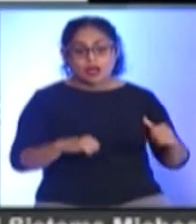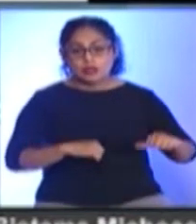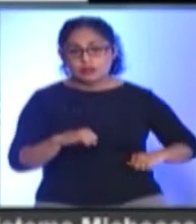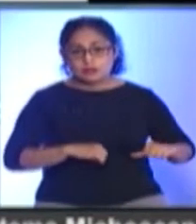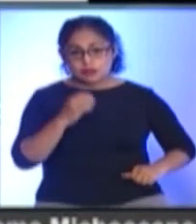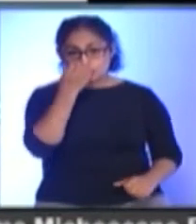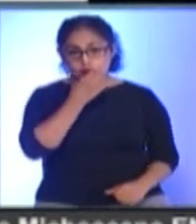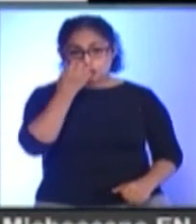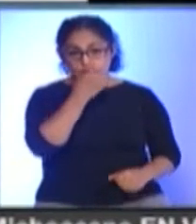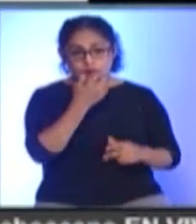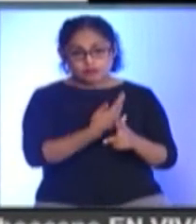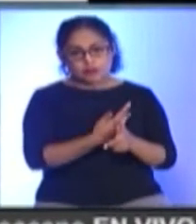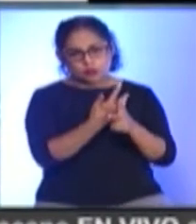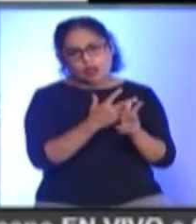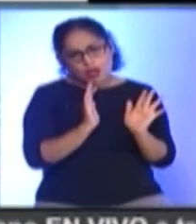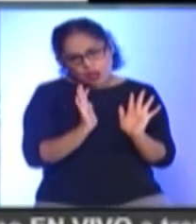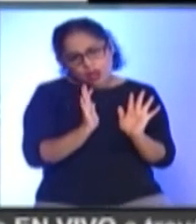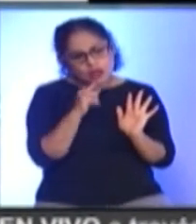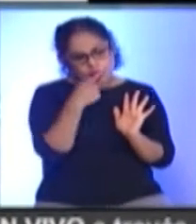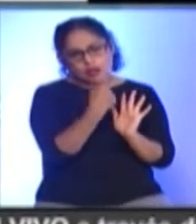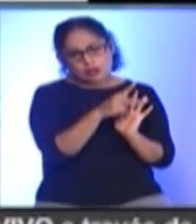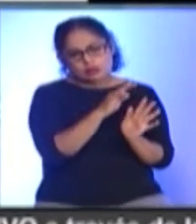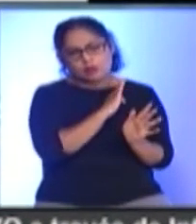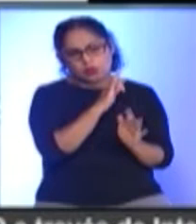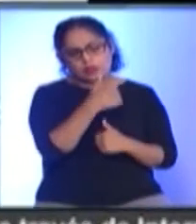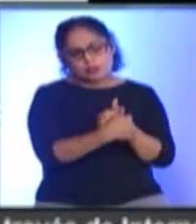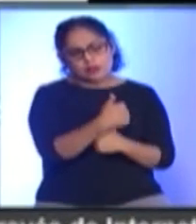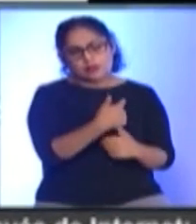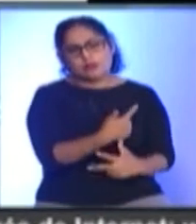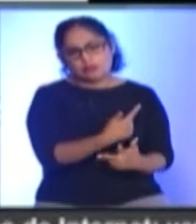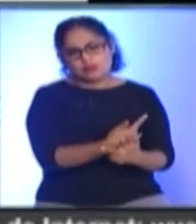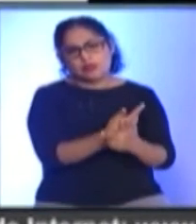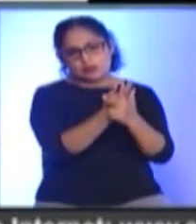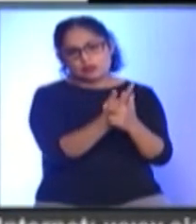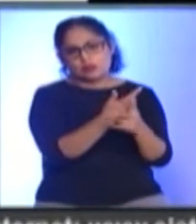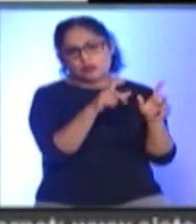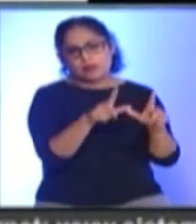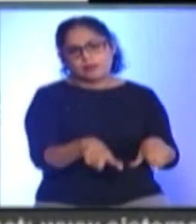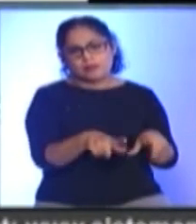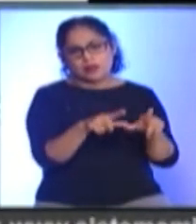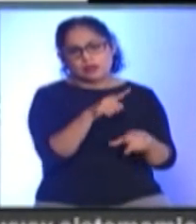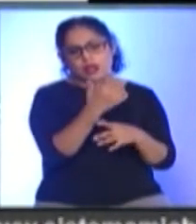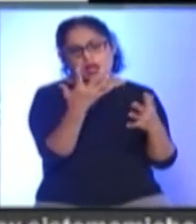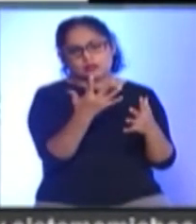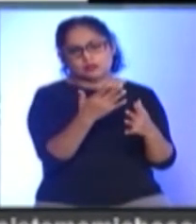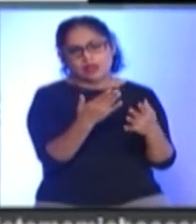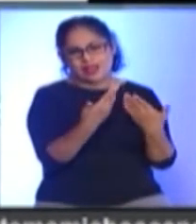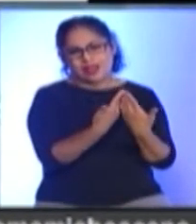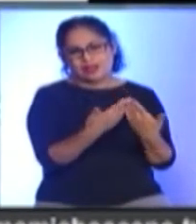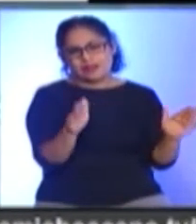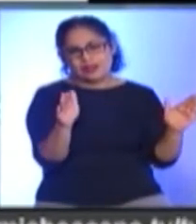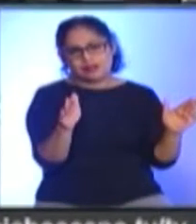Virtuales Bueno Pues el ejercicio Se puede hacer De manera virtual A través de la Plataforma Que además Estará abierta A